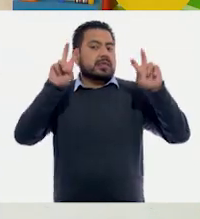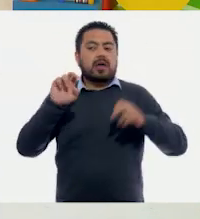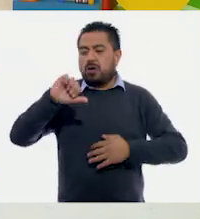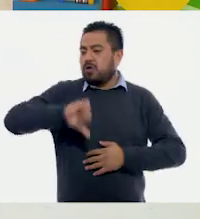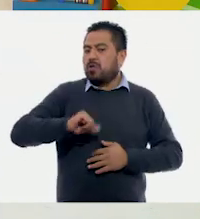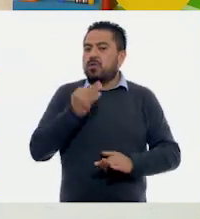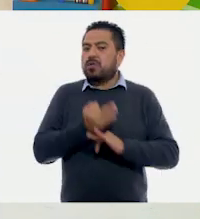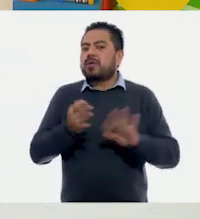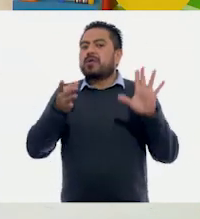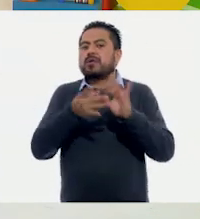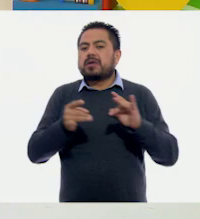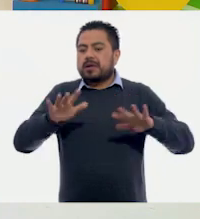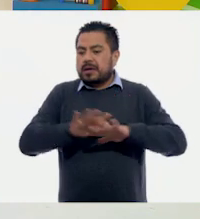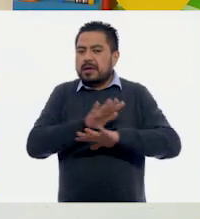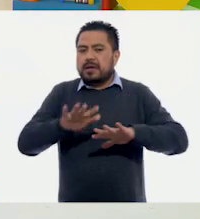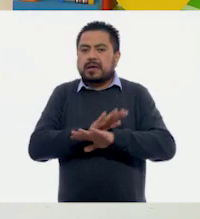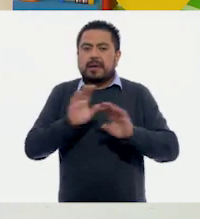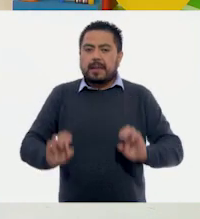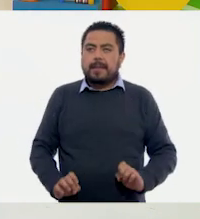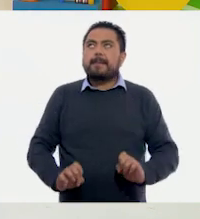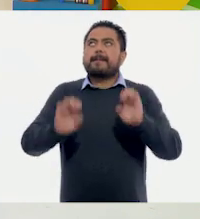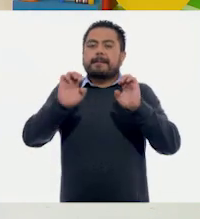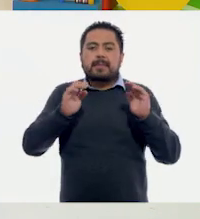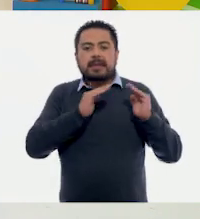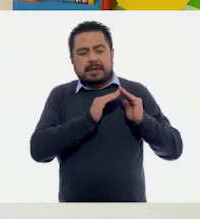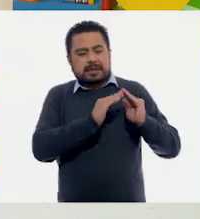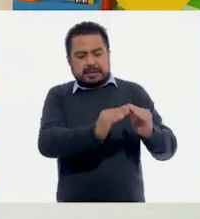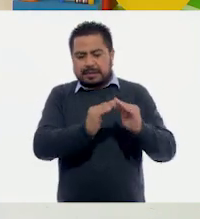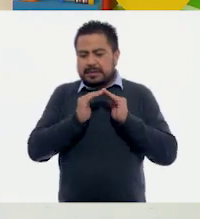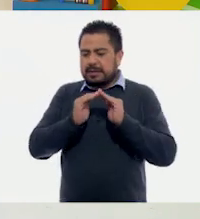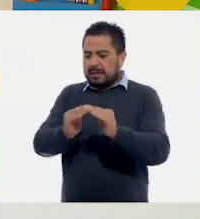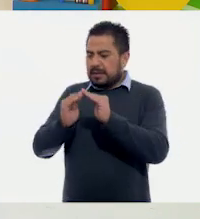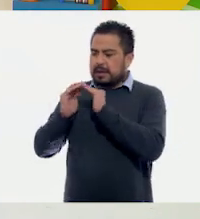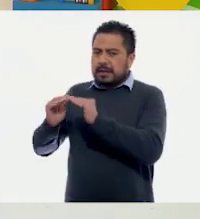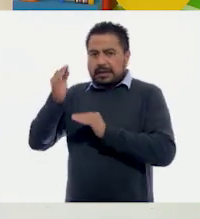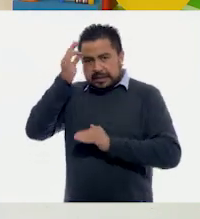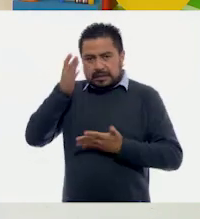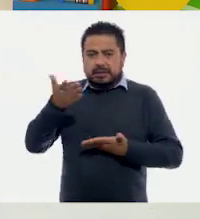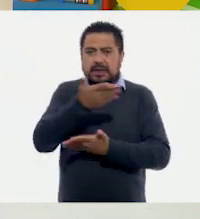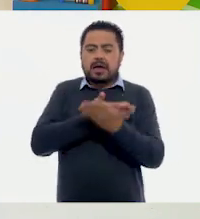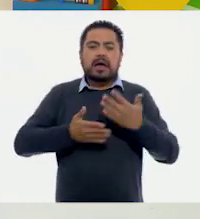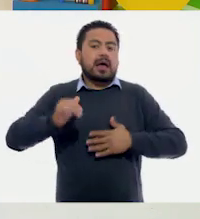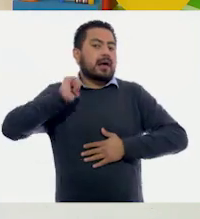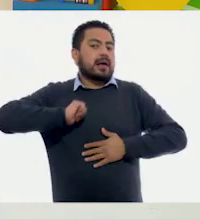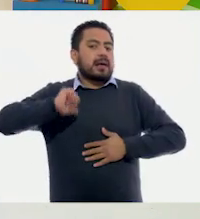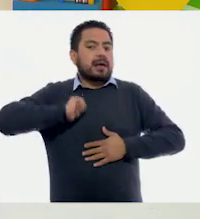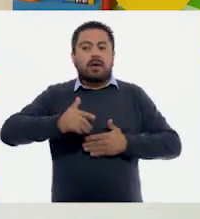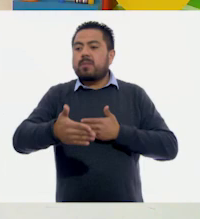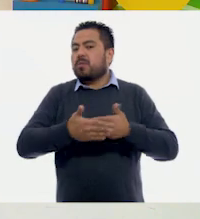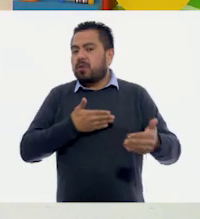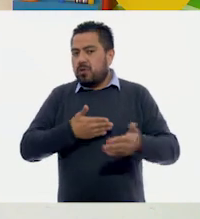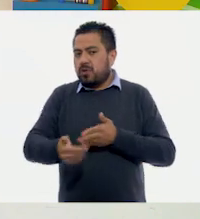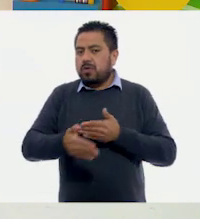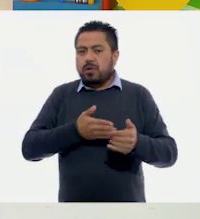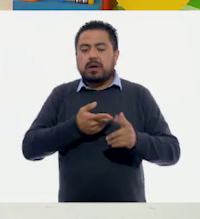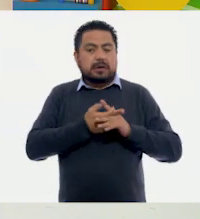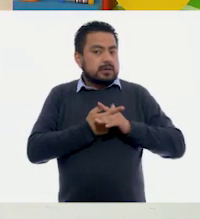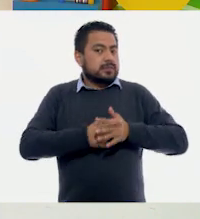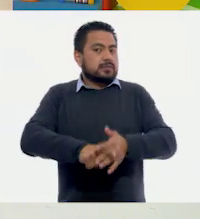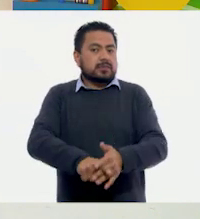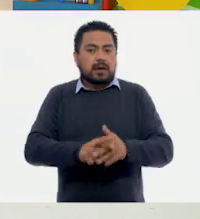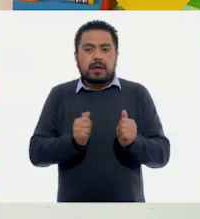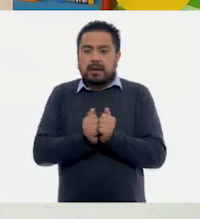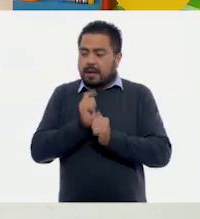Hablaremos de los cambios en los edificios, las casas y los servicios, de lo antiguo y de lo moderno. Empecemos